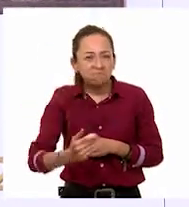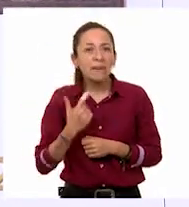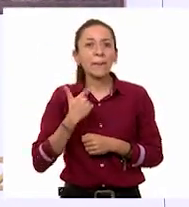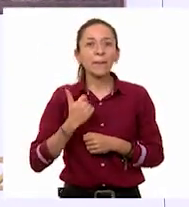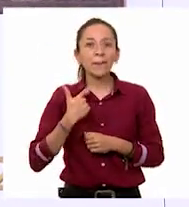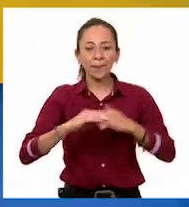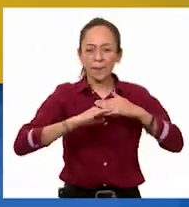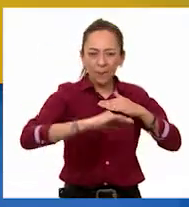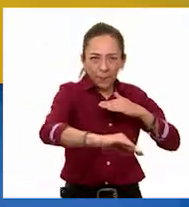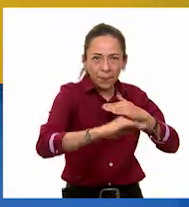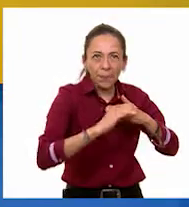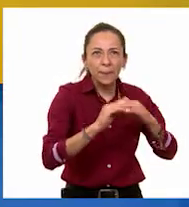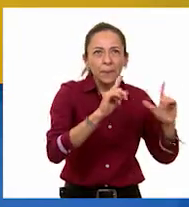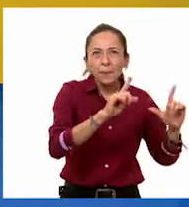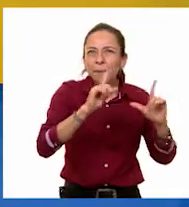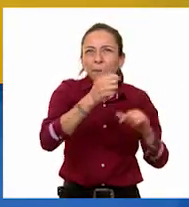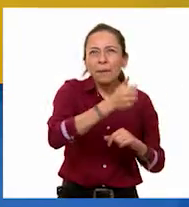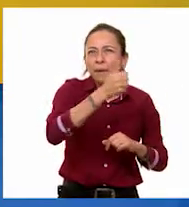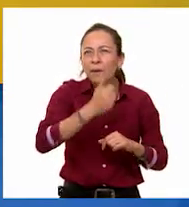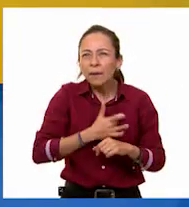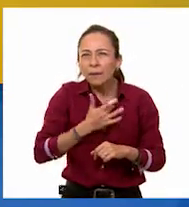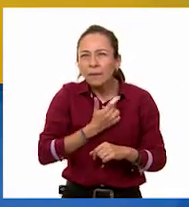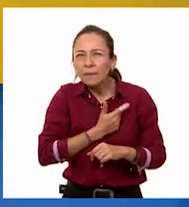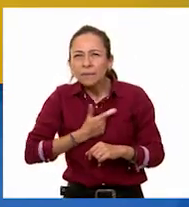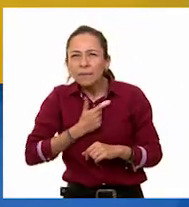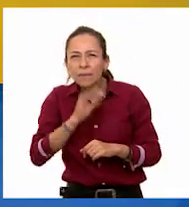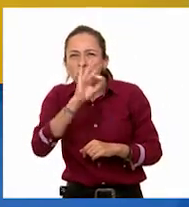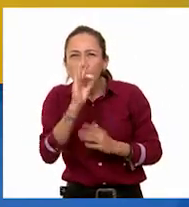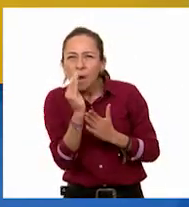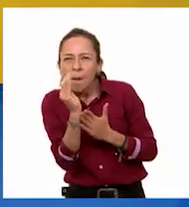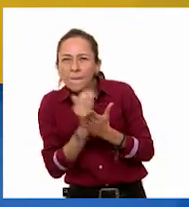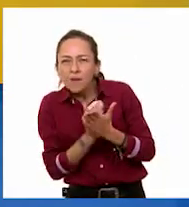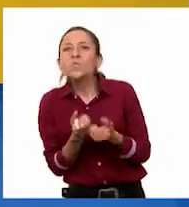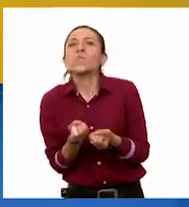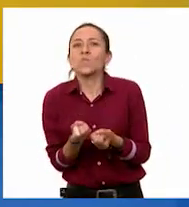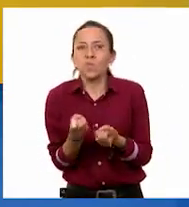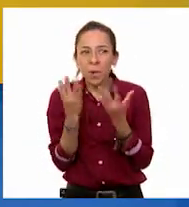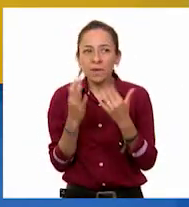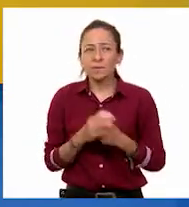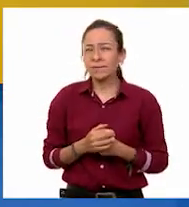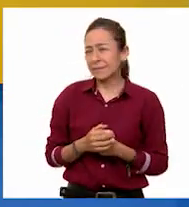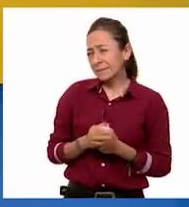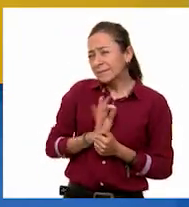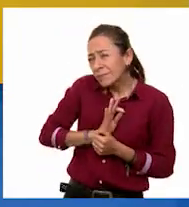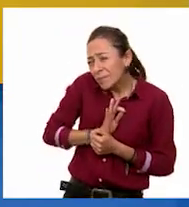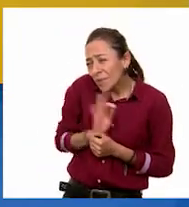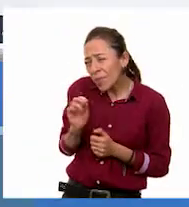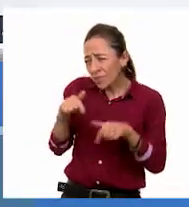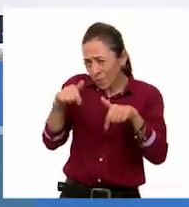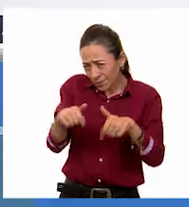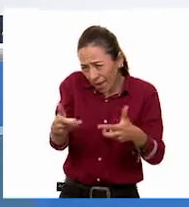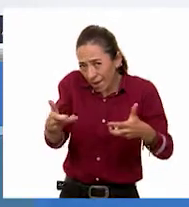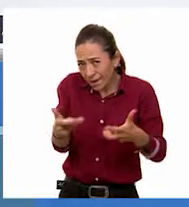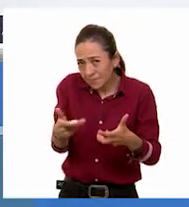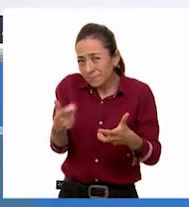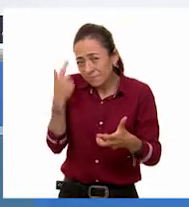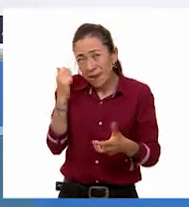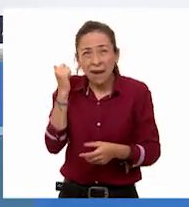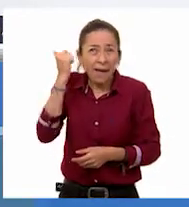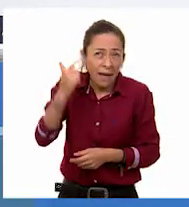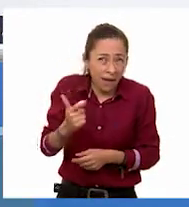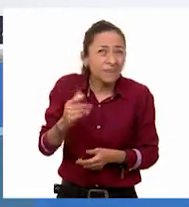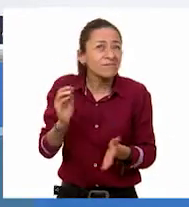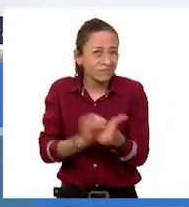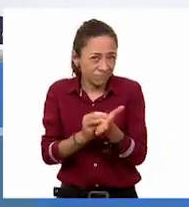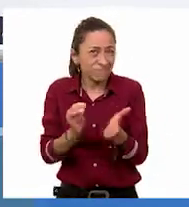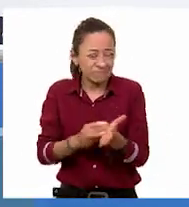me gustó. Oh, ¿te parece si lo resolvemos también aquí por si tengo alguna dudilla todavía? Claro, así seguimos